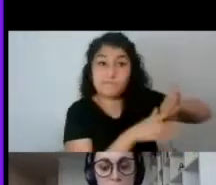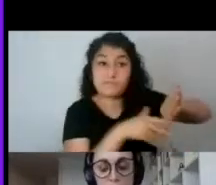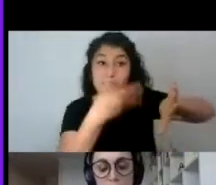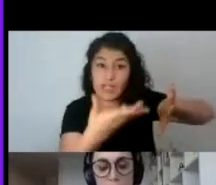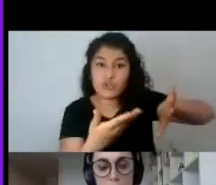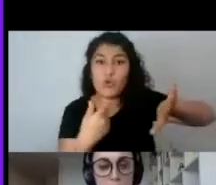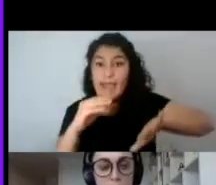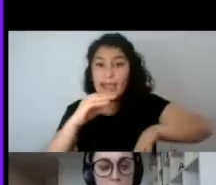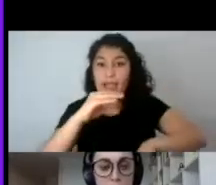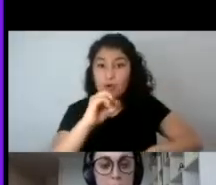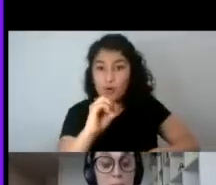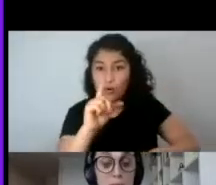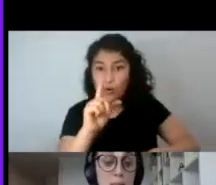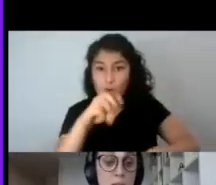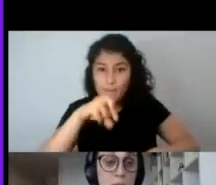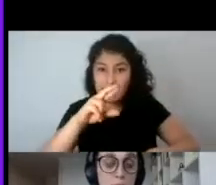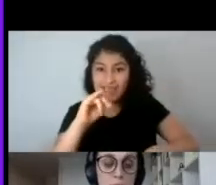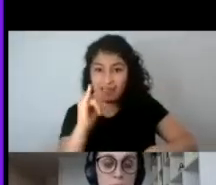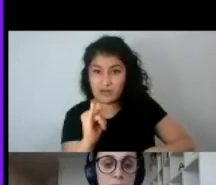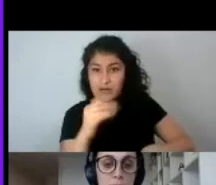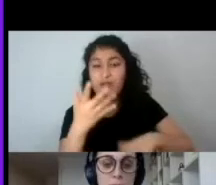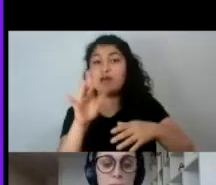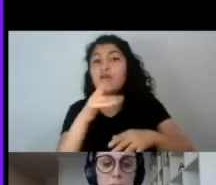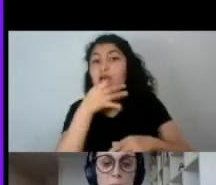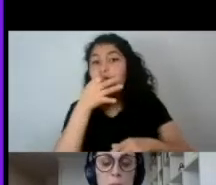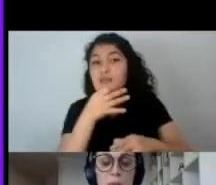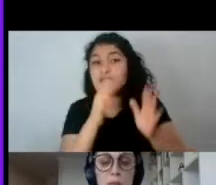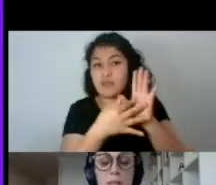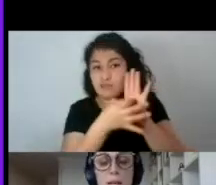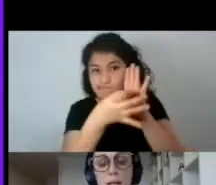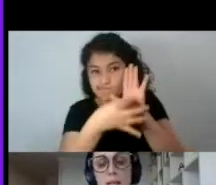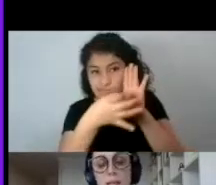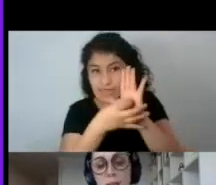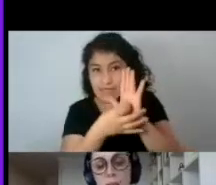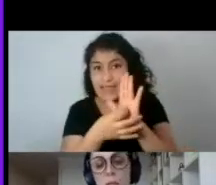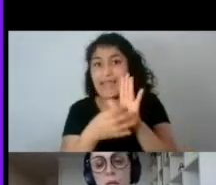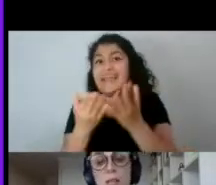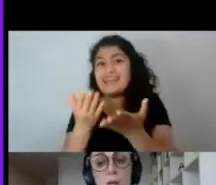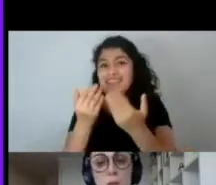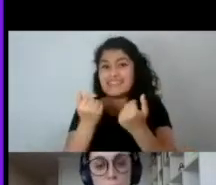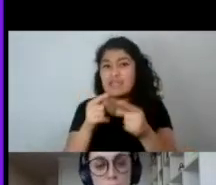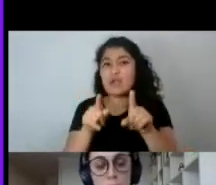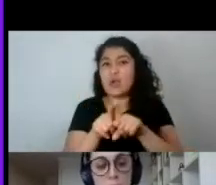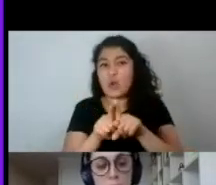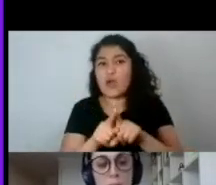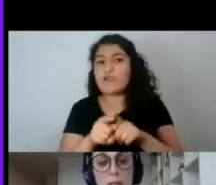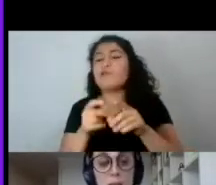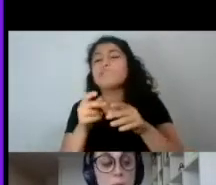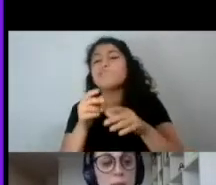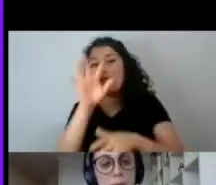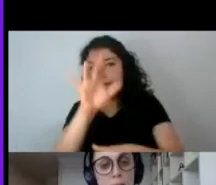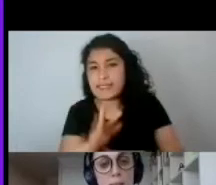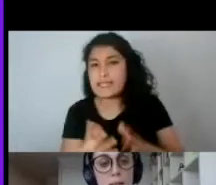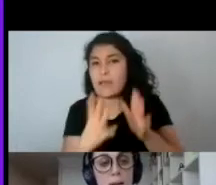e Isabel Olit. Es necesario, dicen ellas, definir modelos literarios y de conducta que